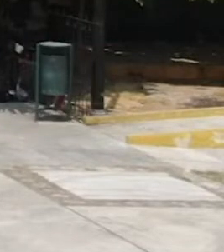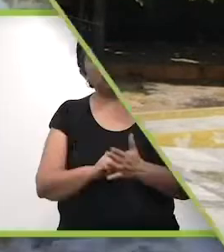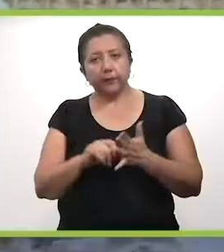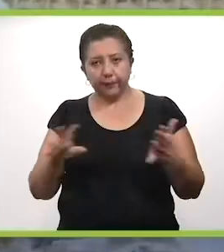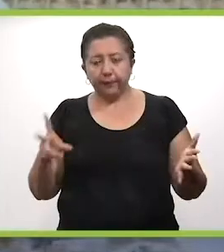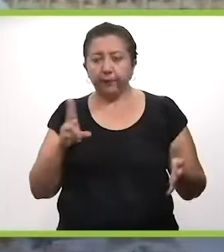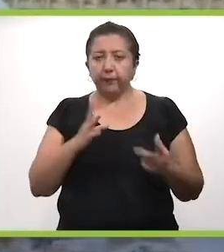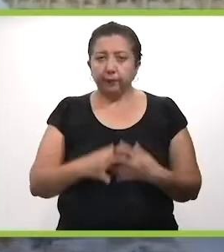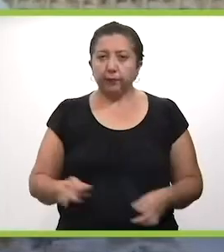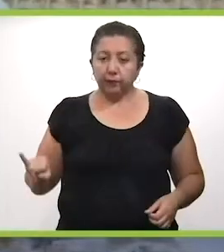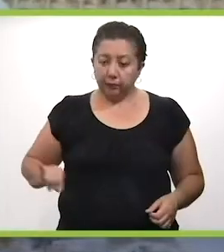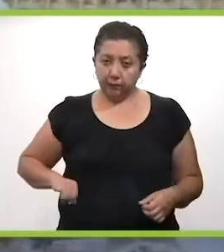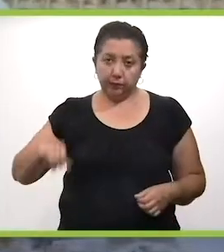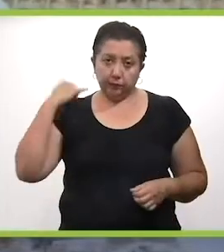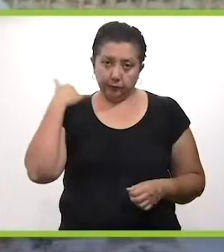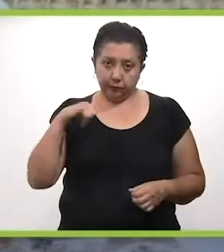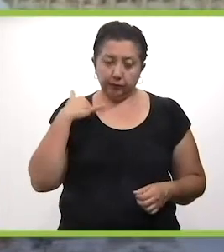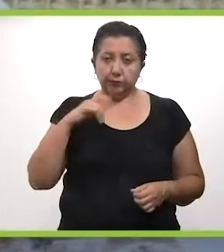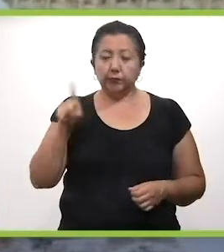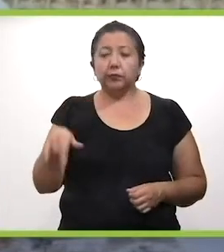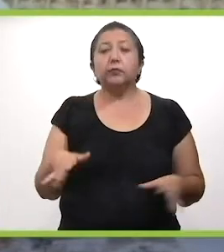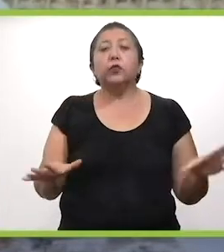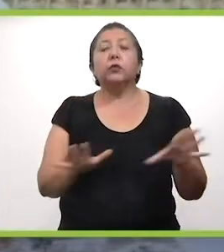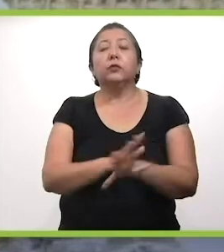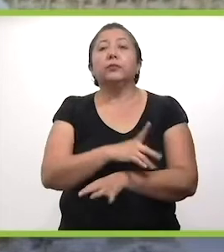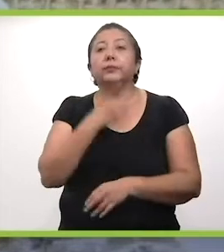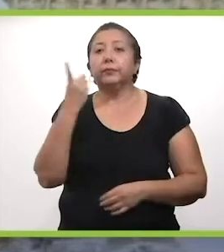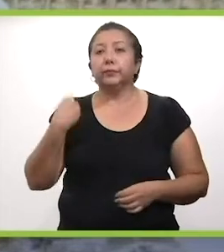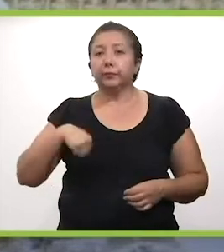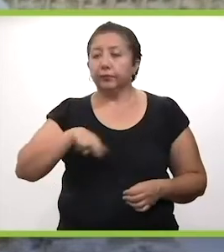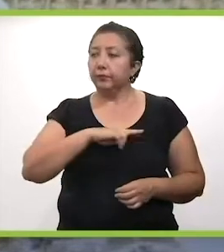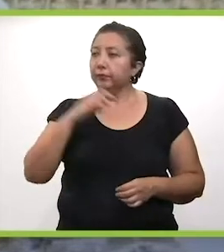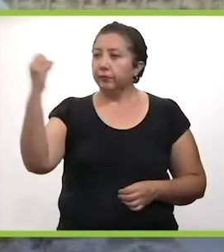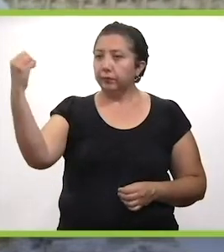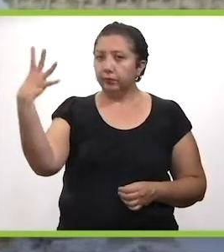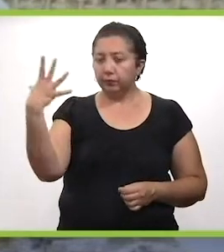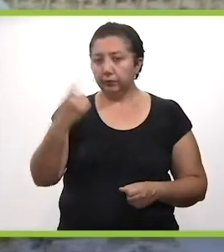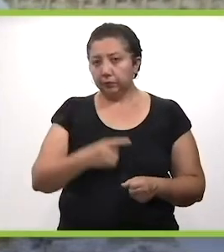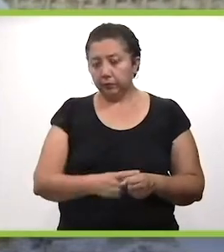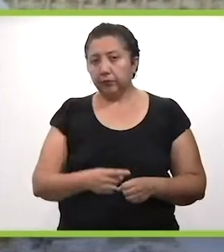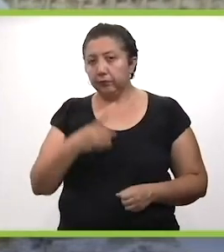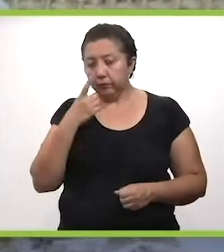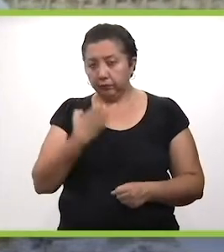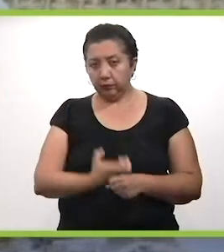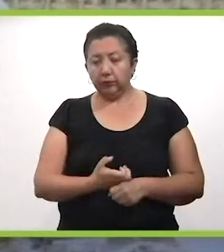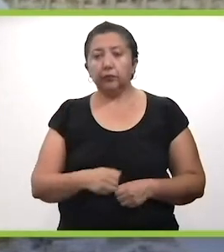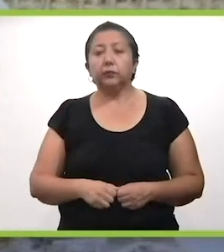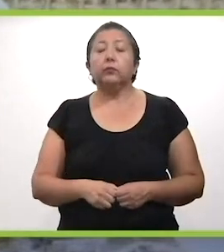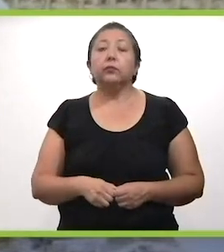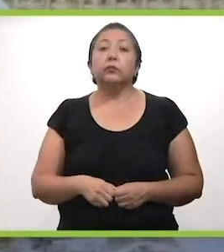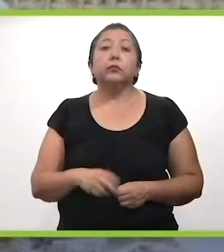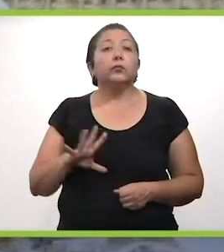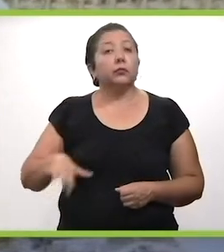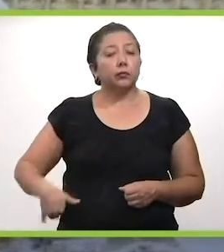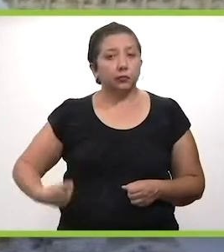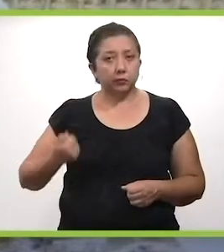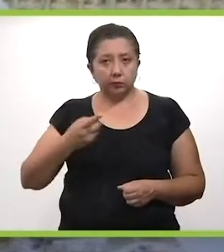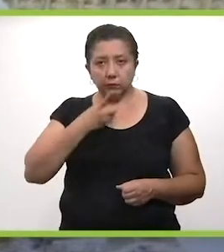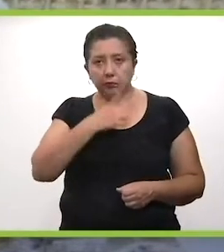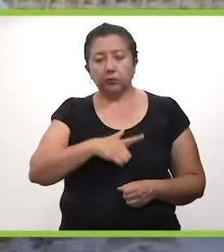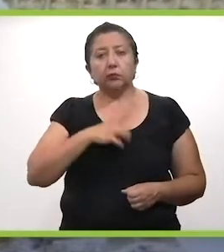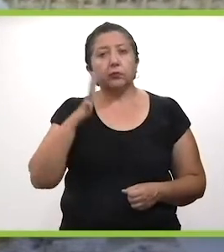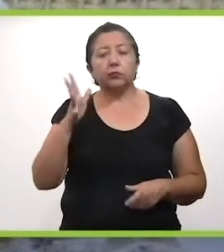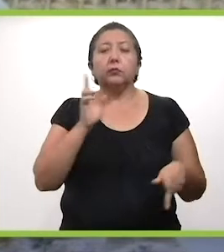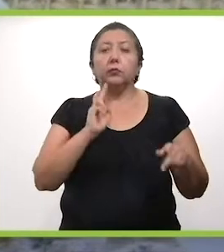Por otra parte, otro tema también que es de interés de los yucatecos es la evolución de nuestro semáforo epidemiológico estatal. Y